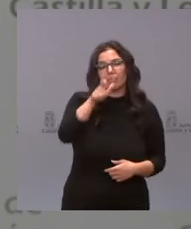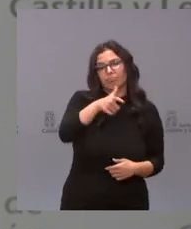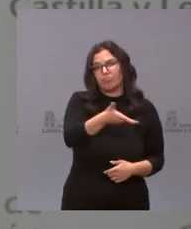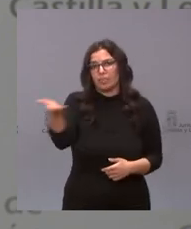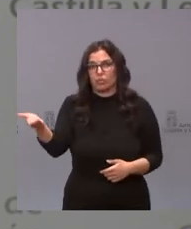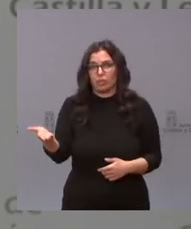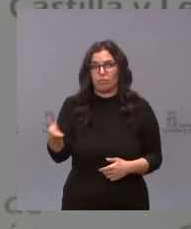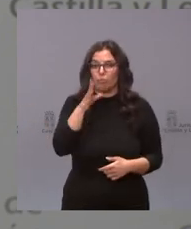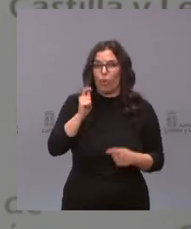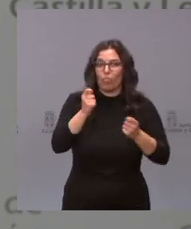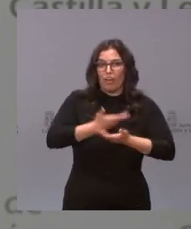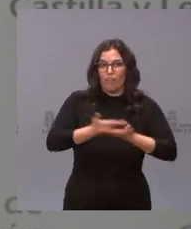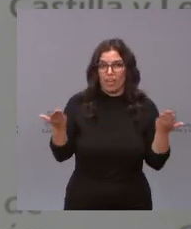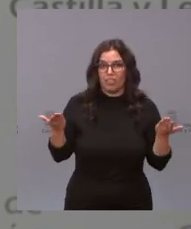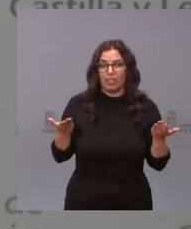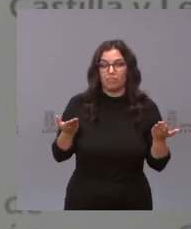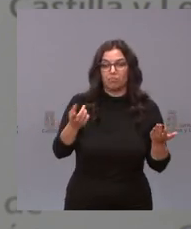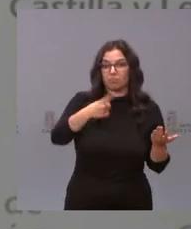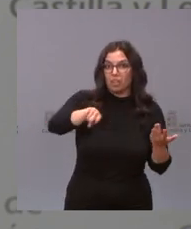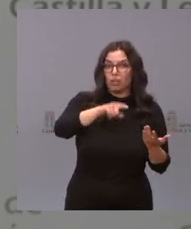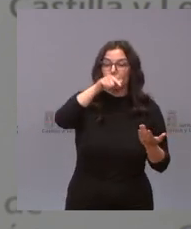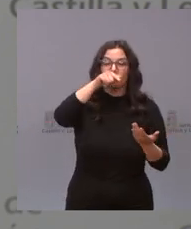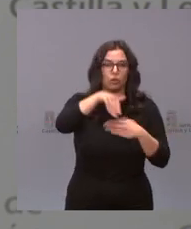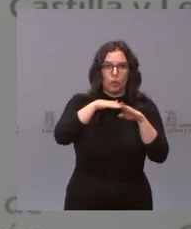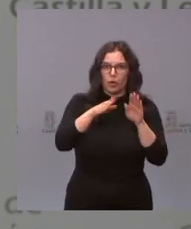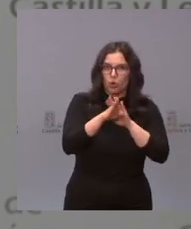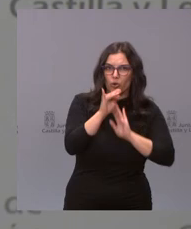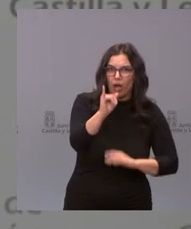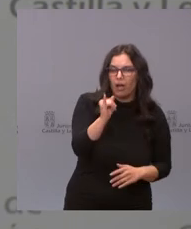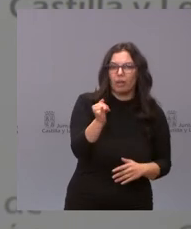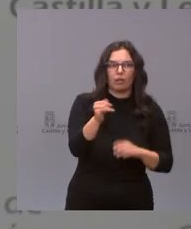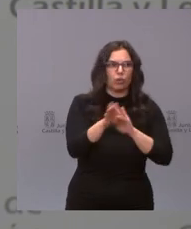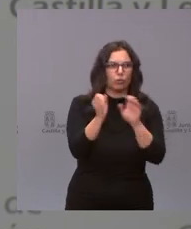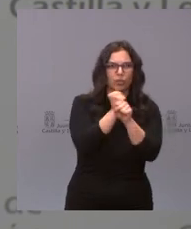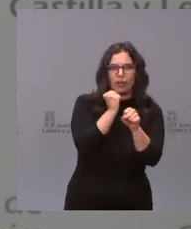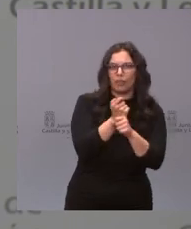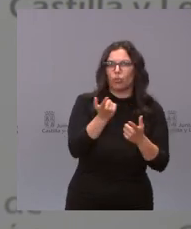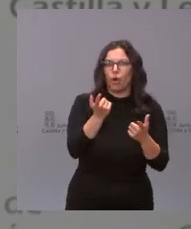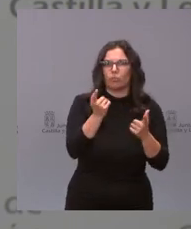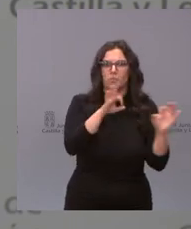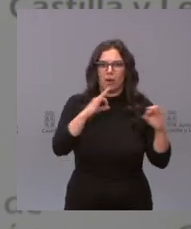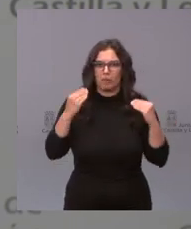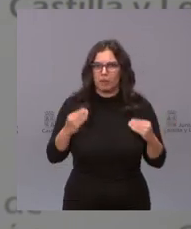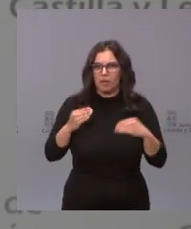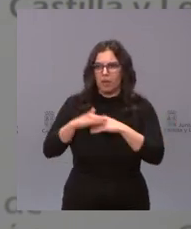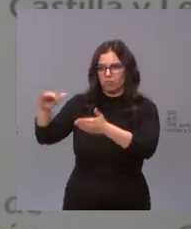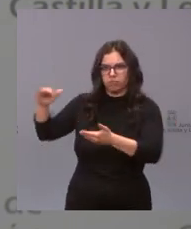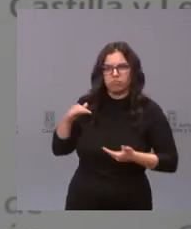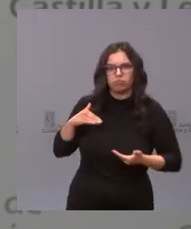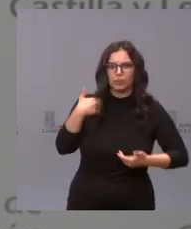ciudadanos de Castilla y León que ahora pues tienen un gobierno que este gobierno sigue trabajando que este gobierno está preparado para recibir las vacunas